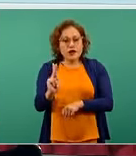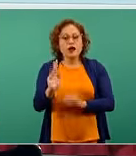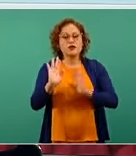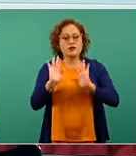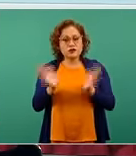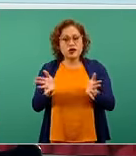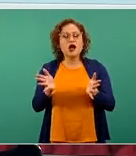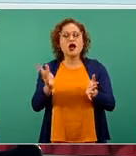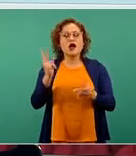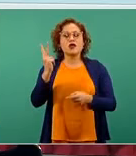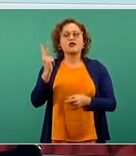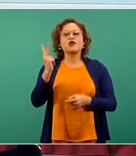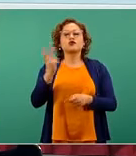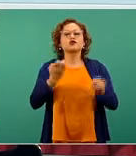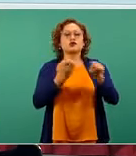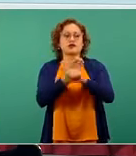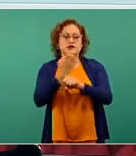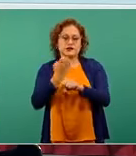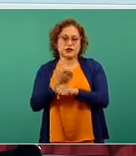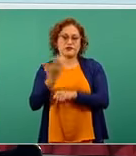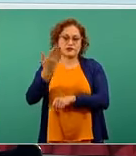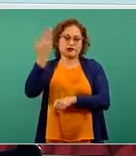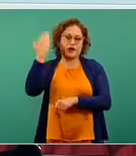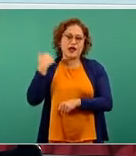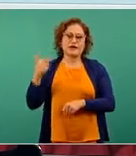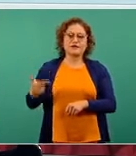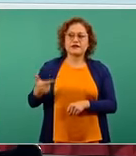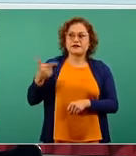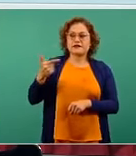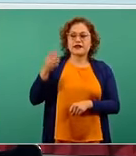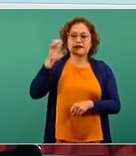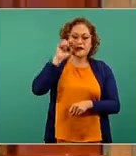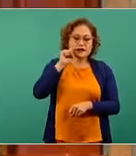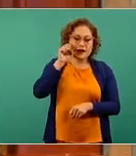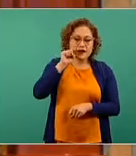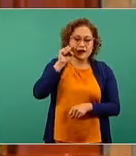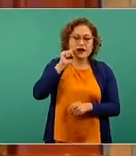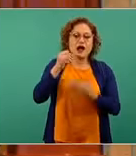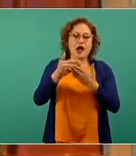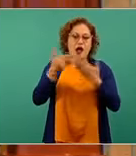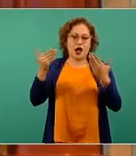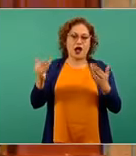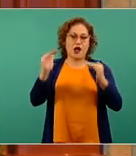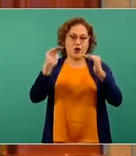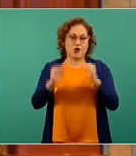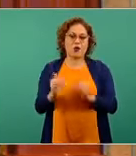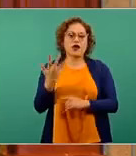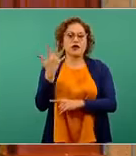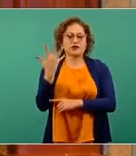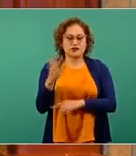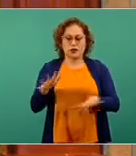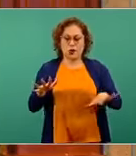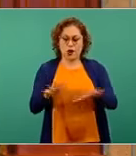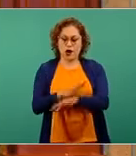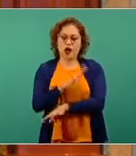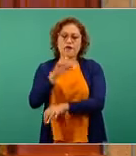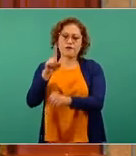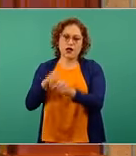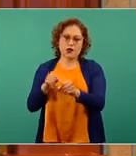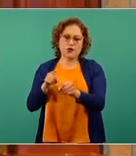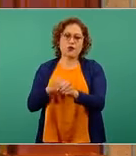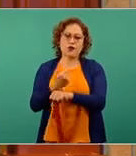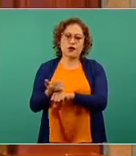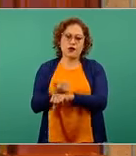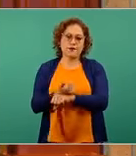dos entidades federativas, a la que estábamos en siete naranjas las semanas anteriores y ahora entonces solamente son cinco y eso obviamente también